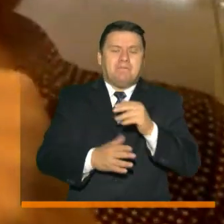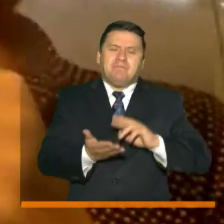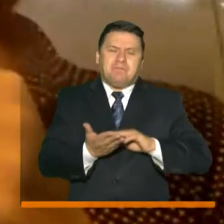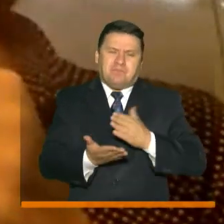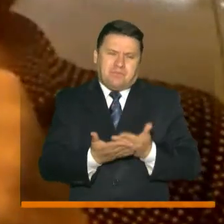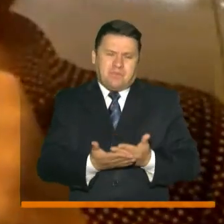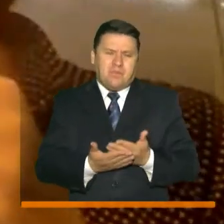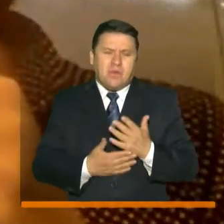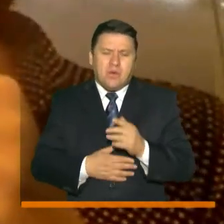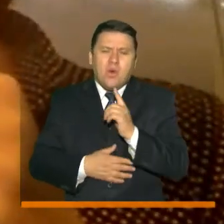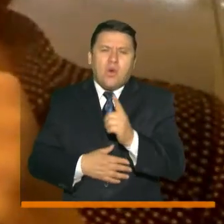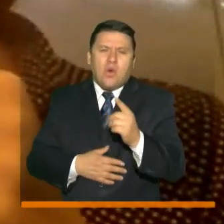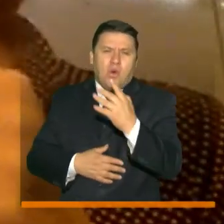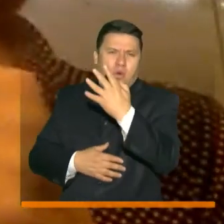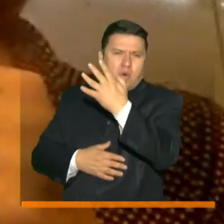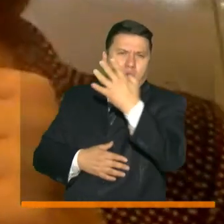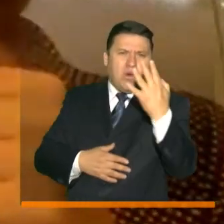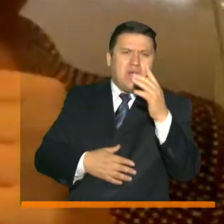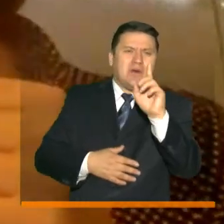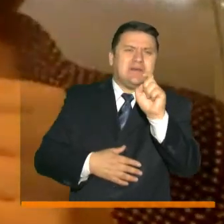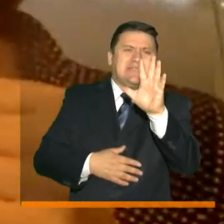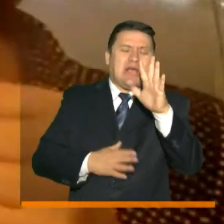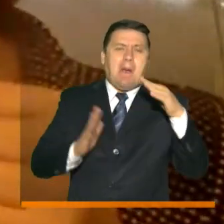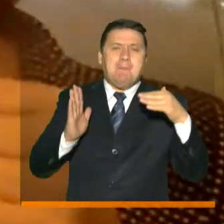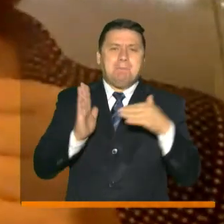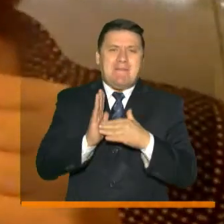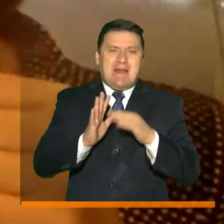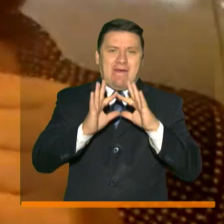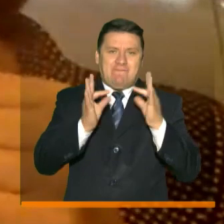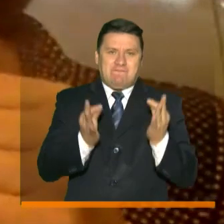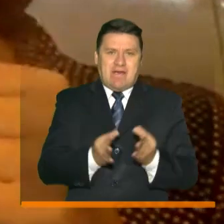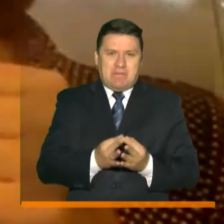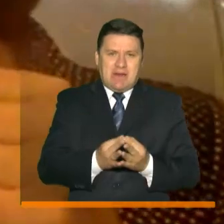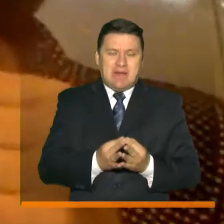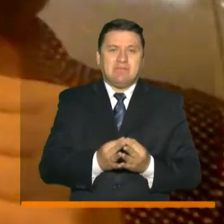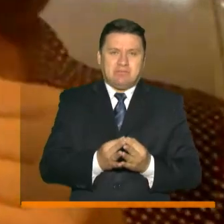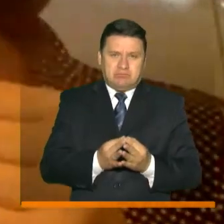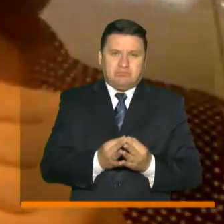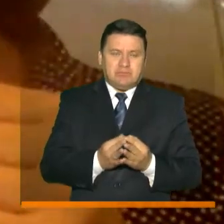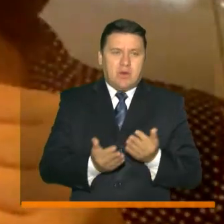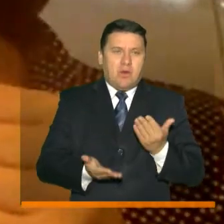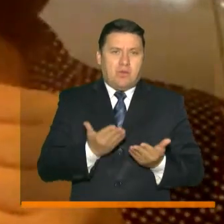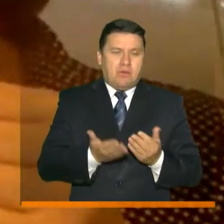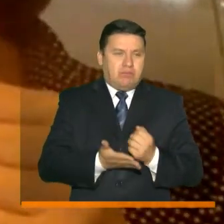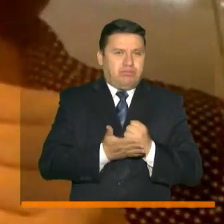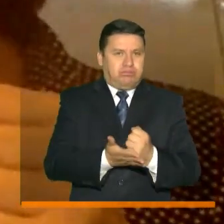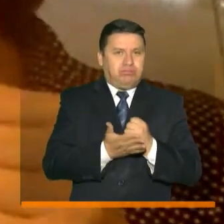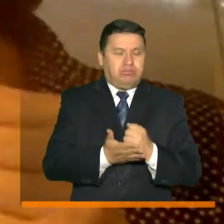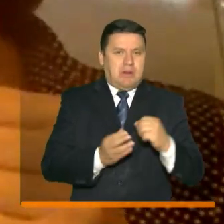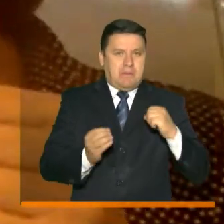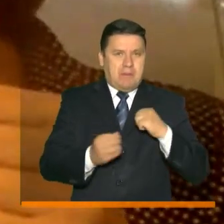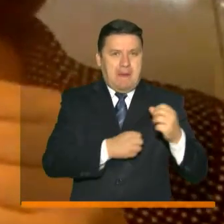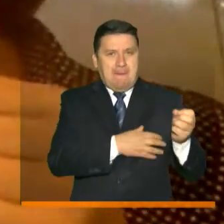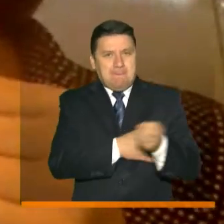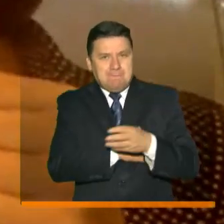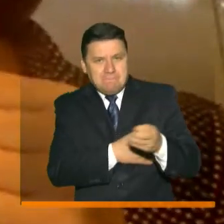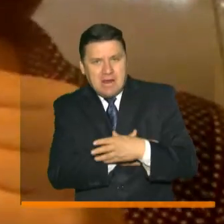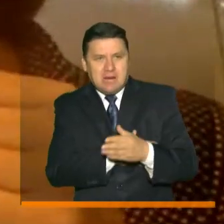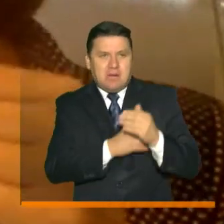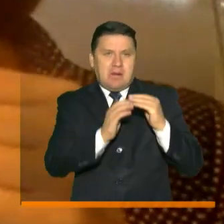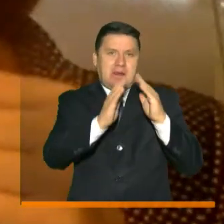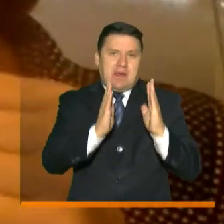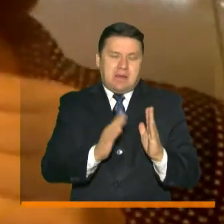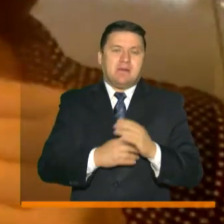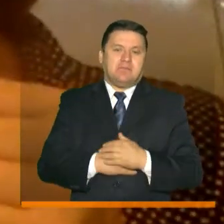en 465 mil familias con la posibilidad de tener mercado en su